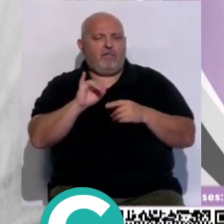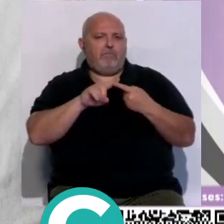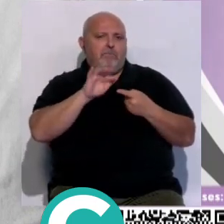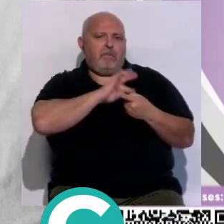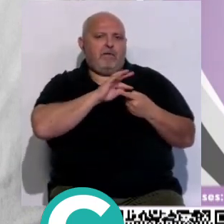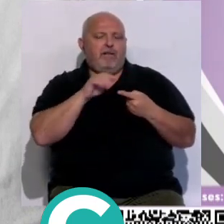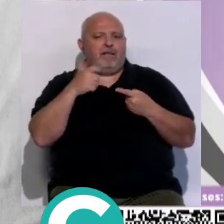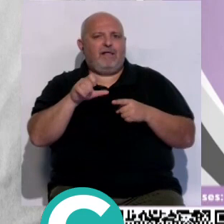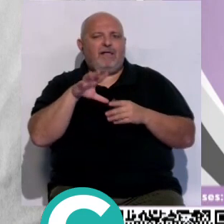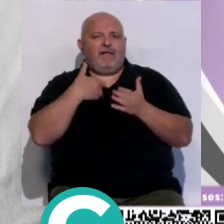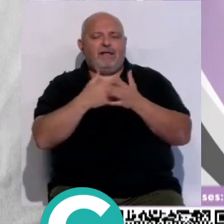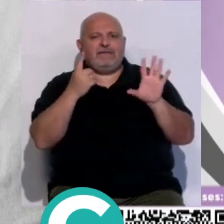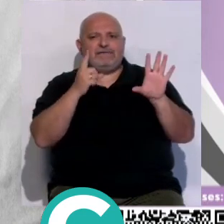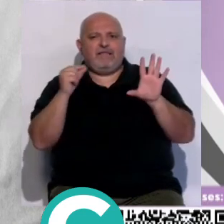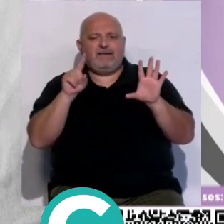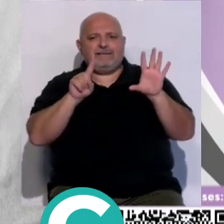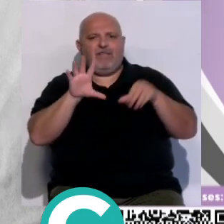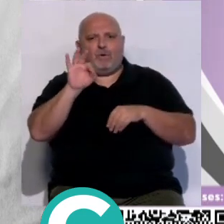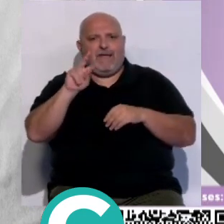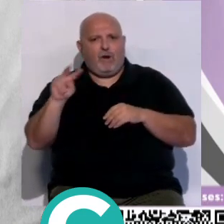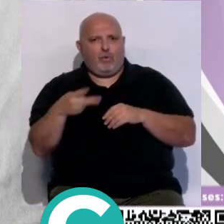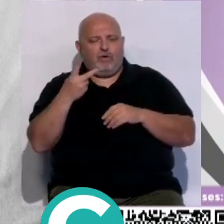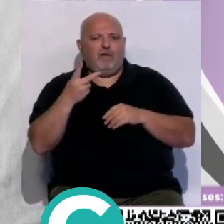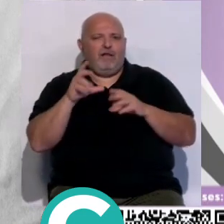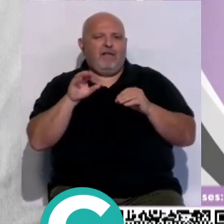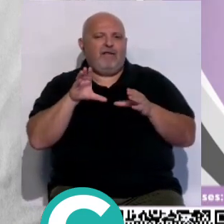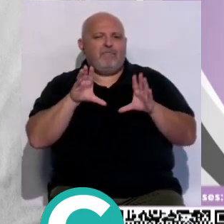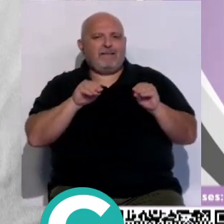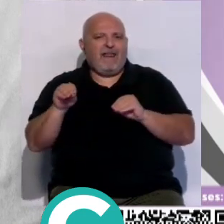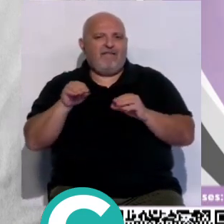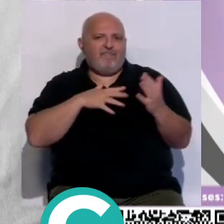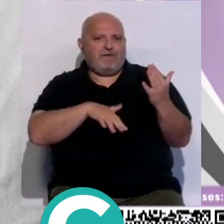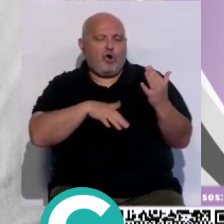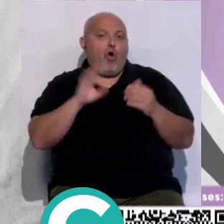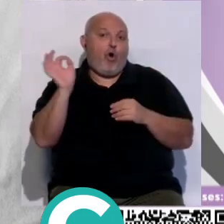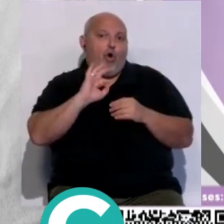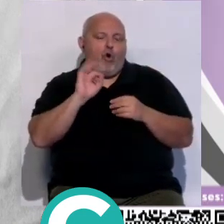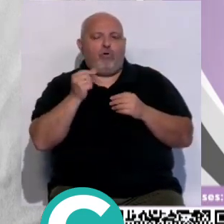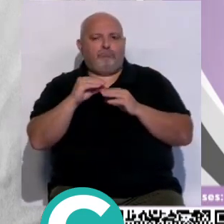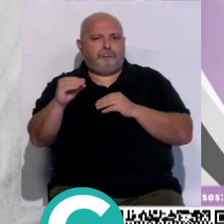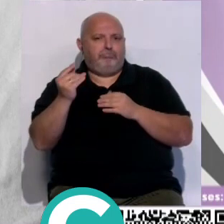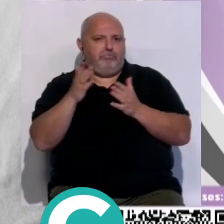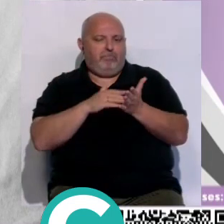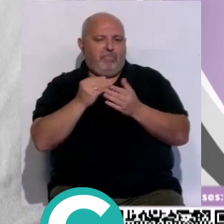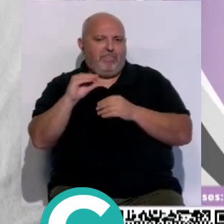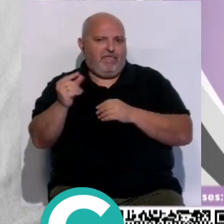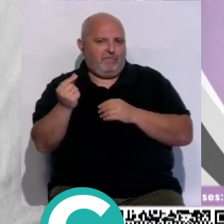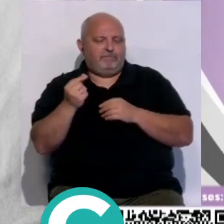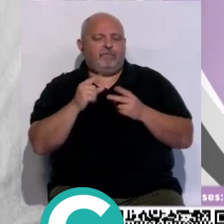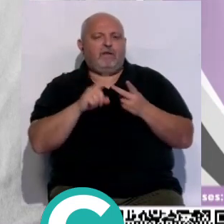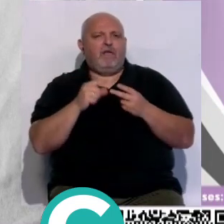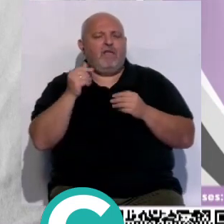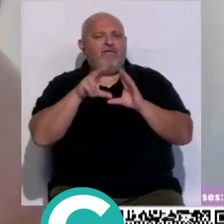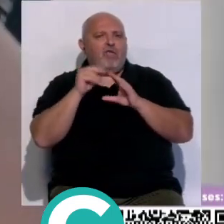de los premios de hasta 650 euros en material informático o también en efectivo deben ser vídeos